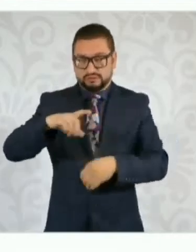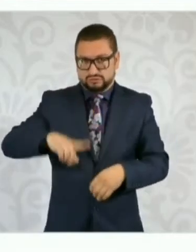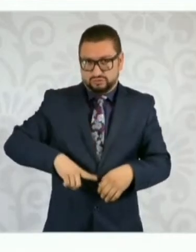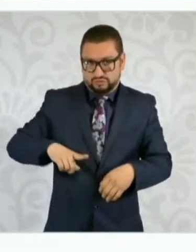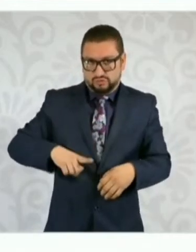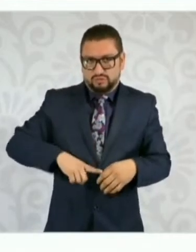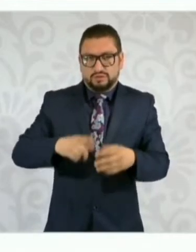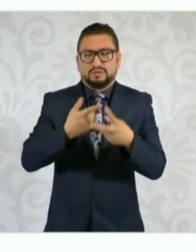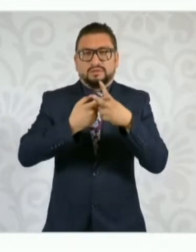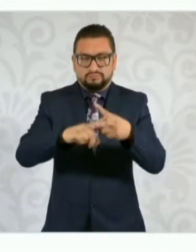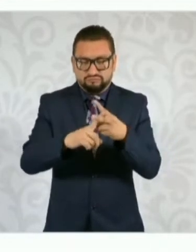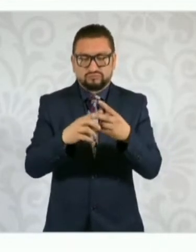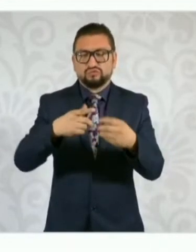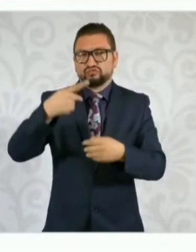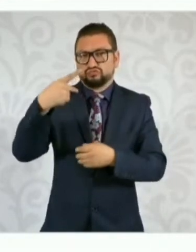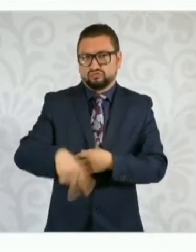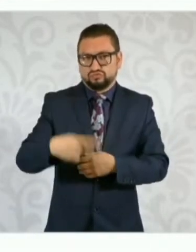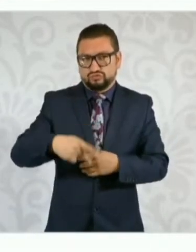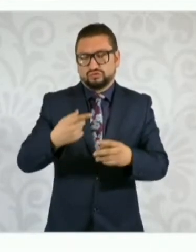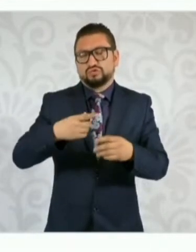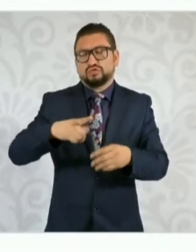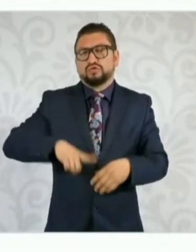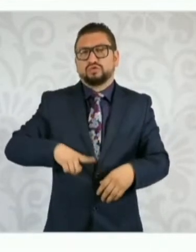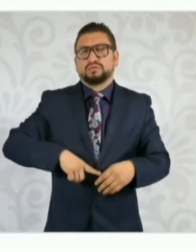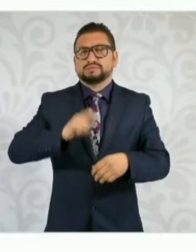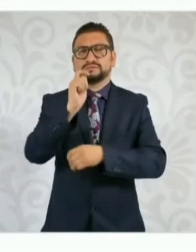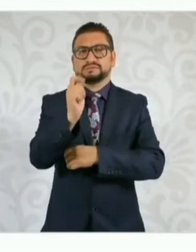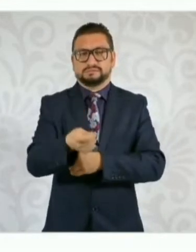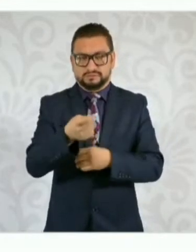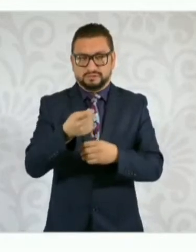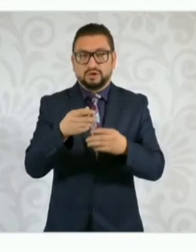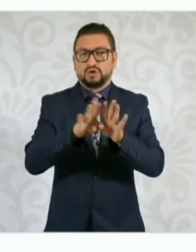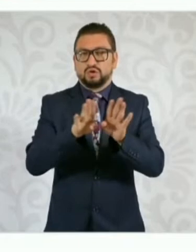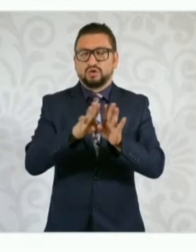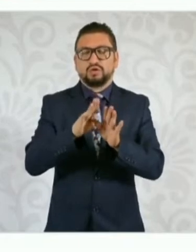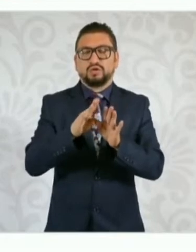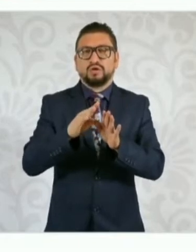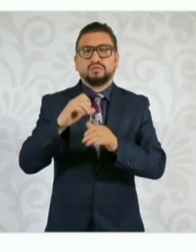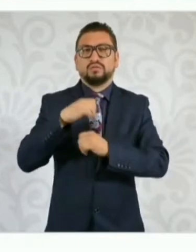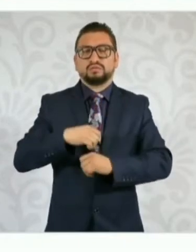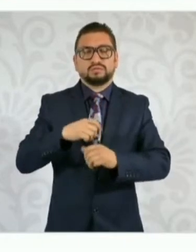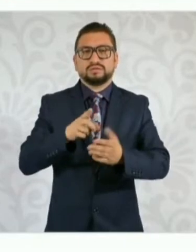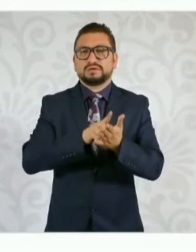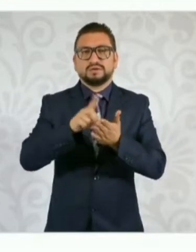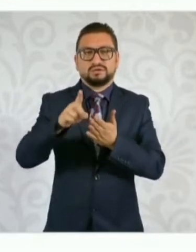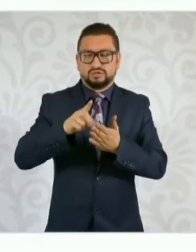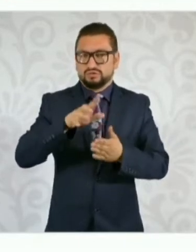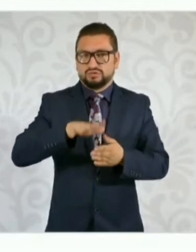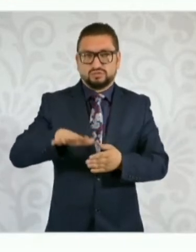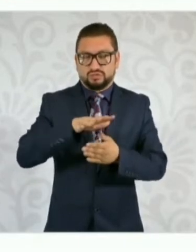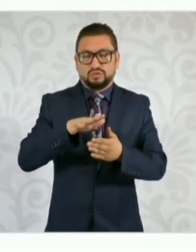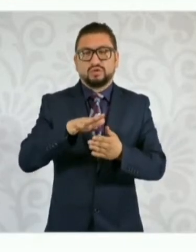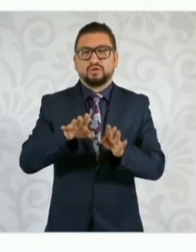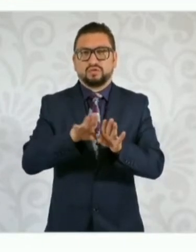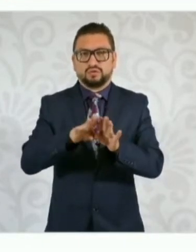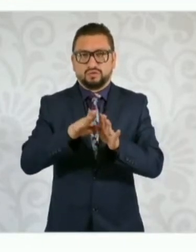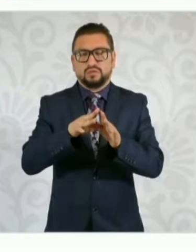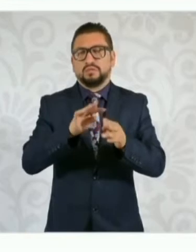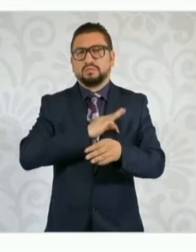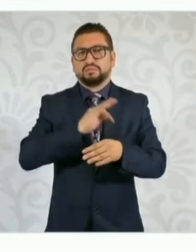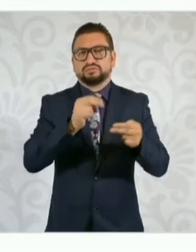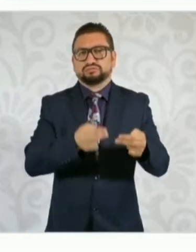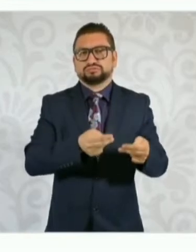empresas productivas del Estado. ¿Esto qué significa? Que en lugar de regirse ya por el derecho público, se regirían por el derecho mercantil.